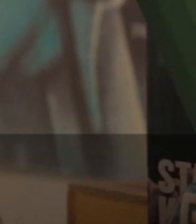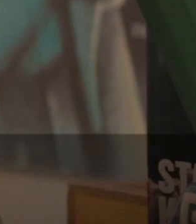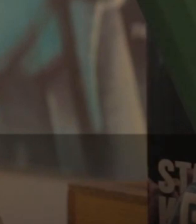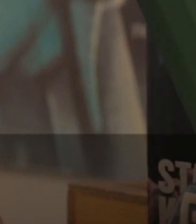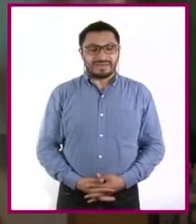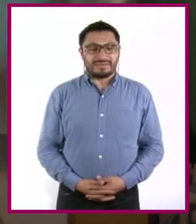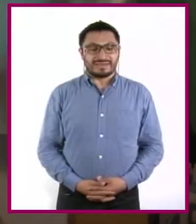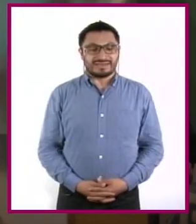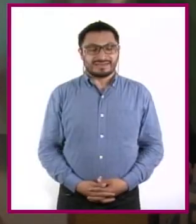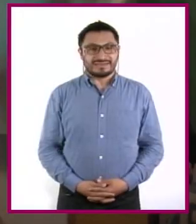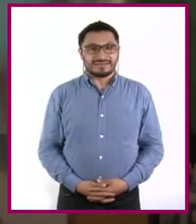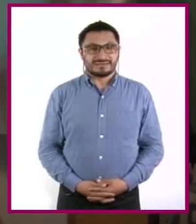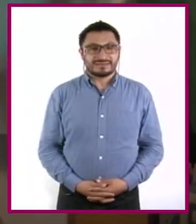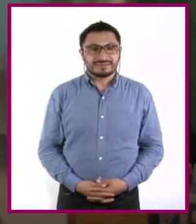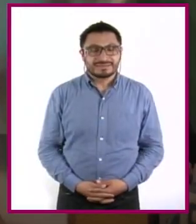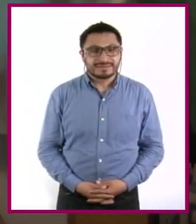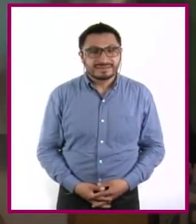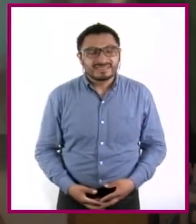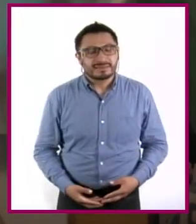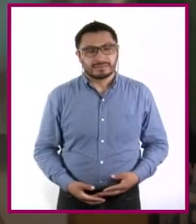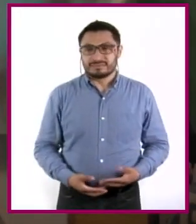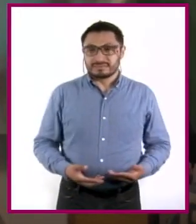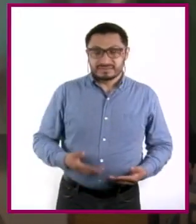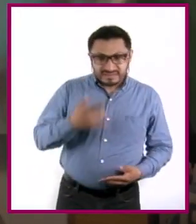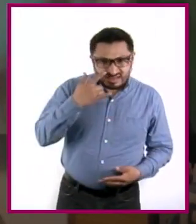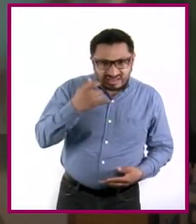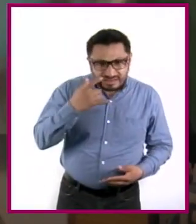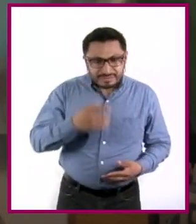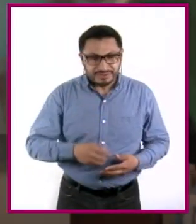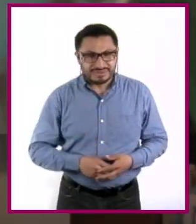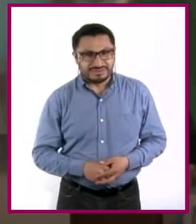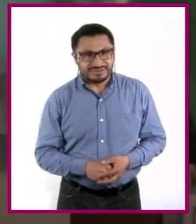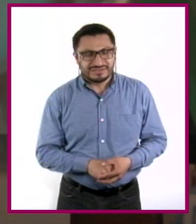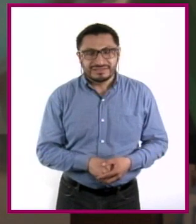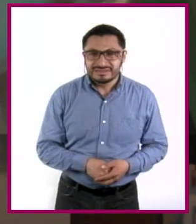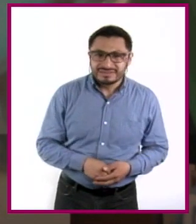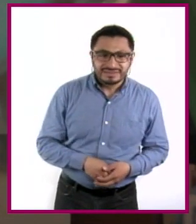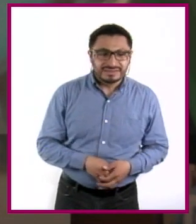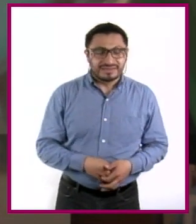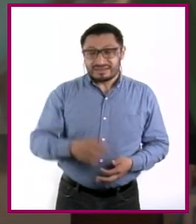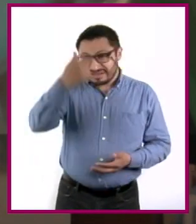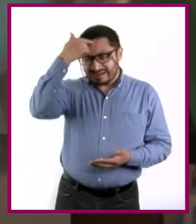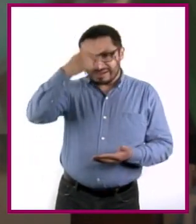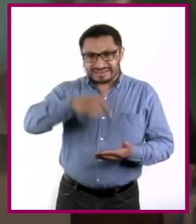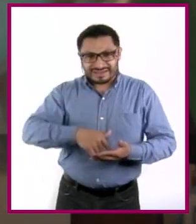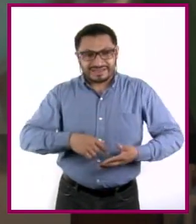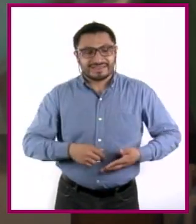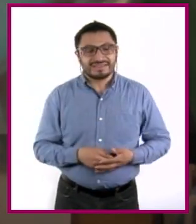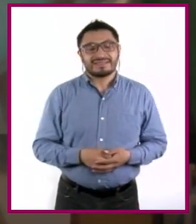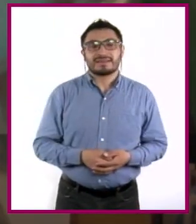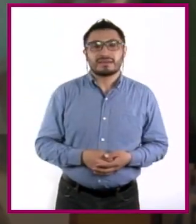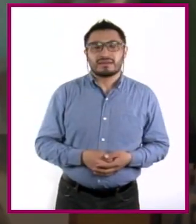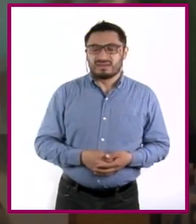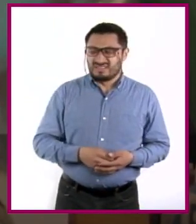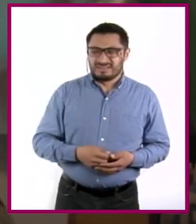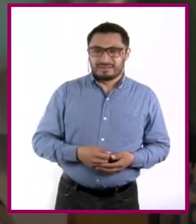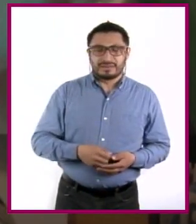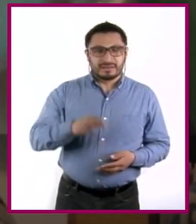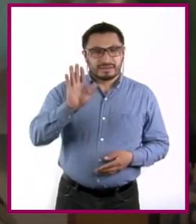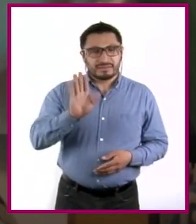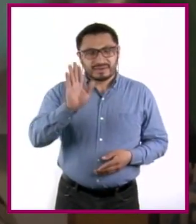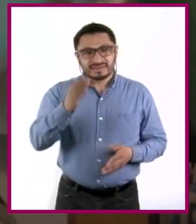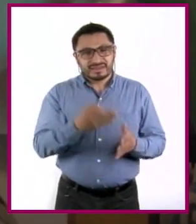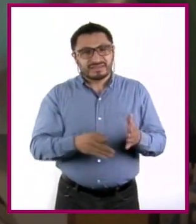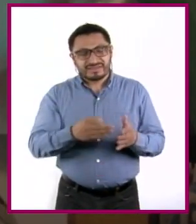Orale, controles edición especial. Ah, pues agrega al perrito. Pues creo que es todo. Aunque me hace falta una